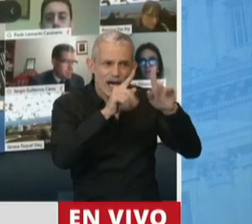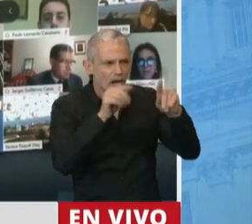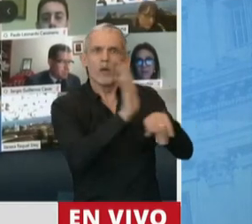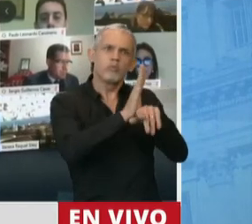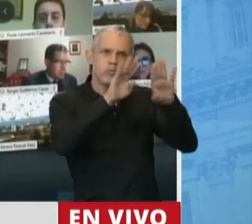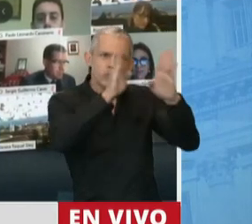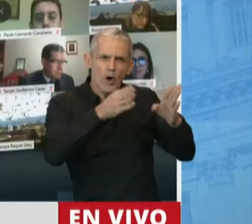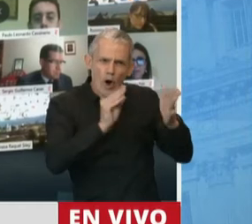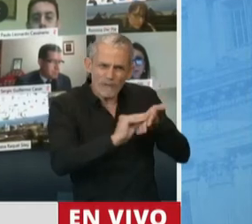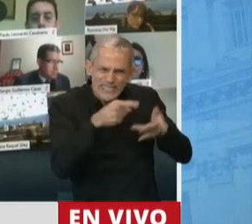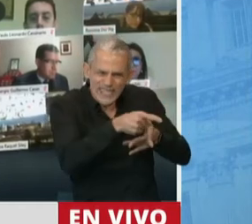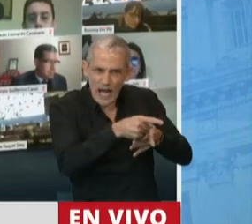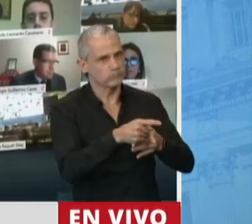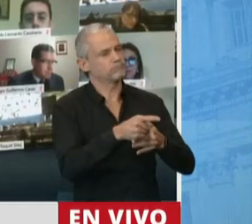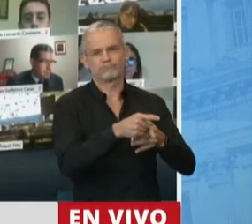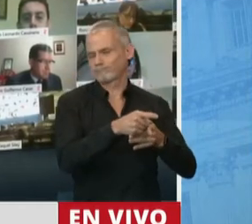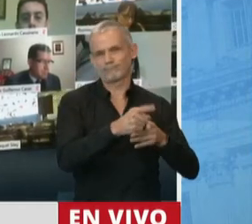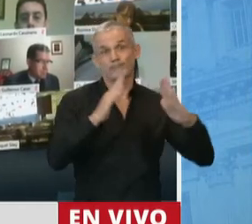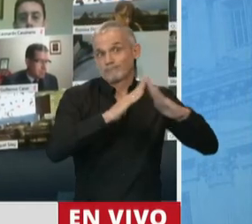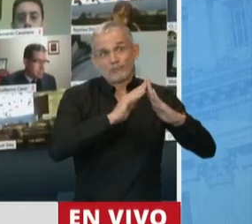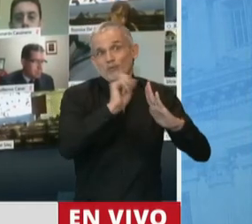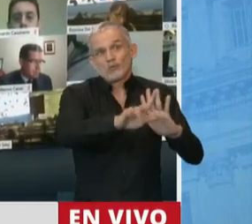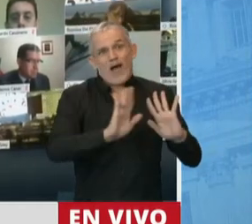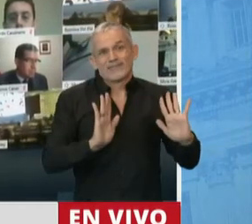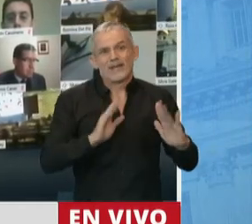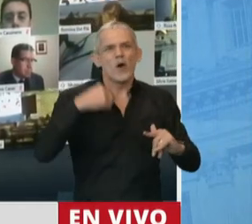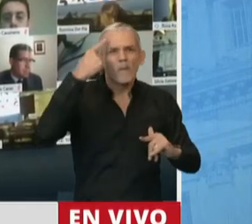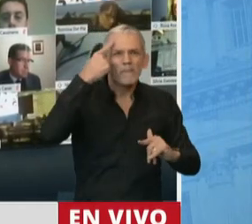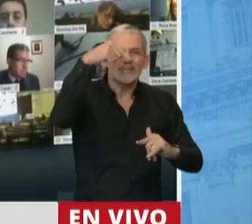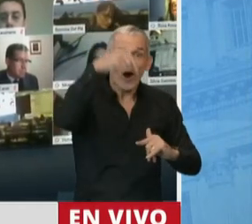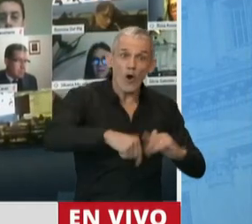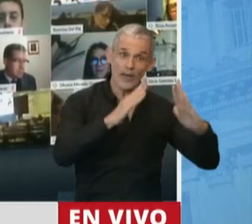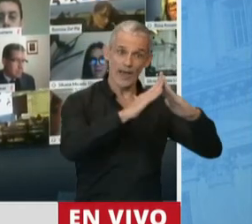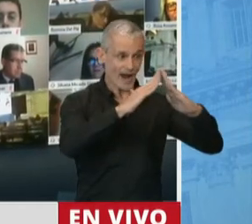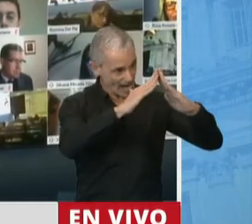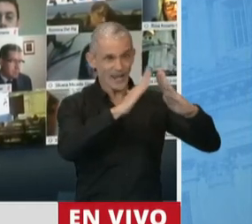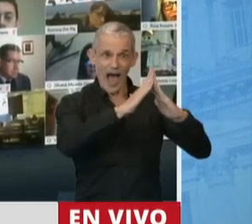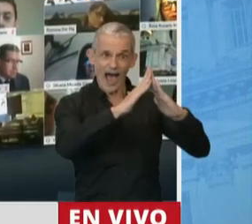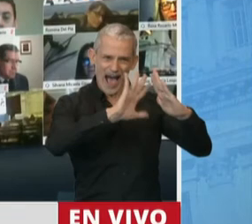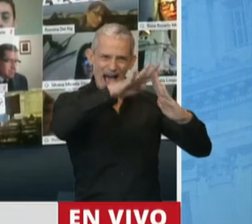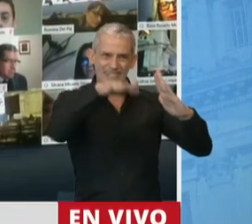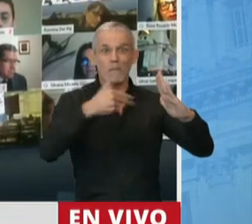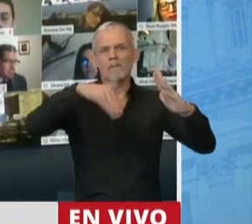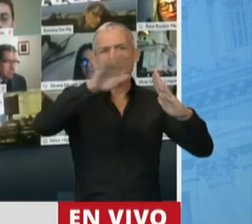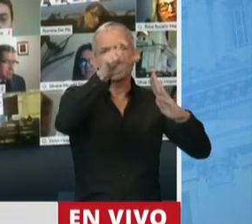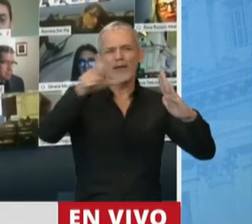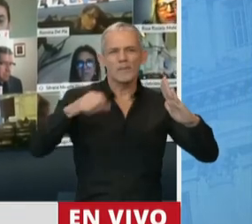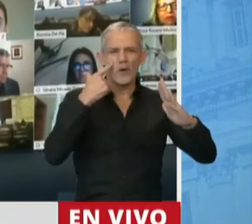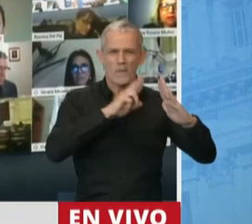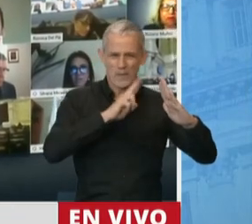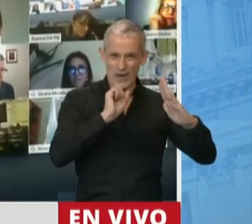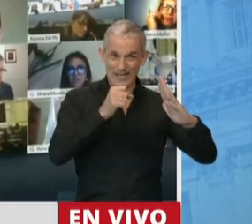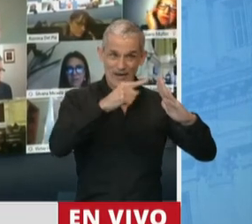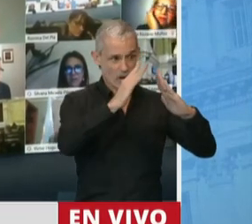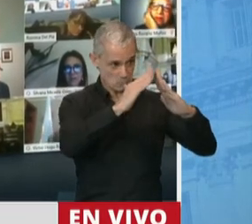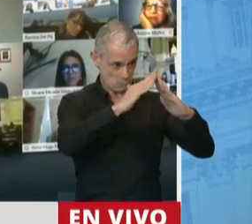punto de vista podemos pensar que hoy esas casas de las mayorías de los trabajadores